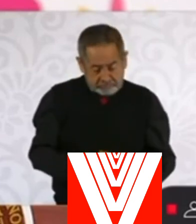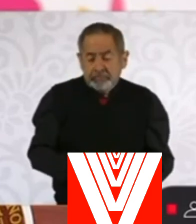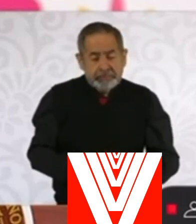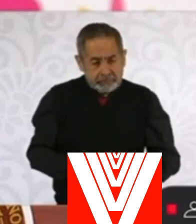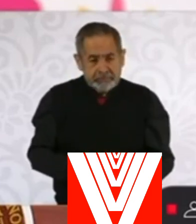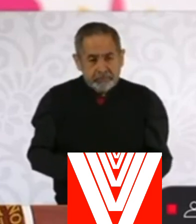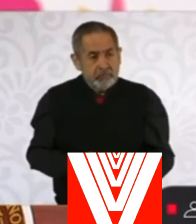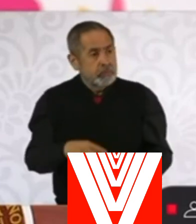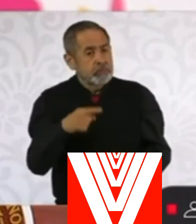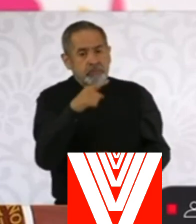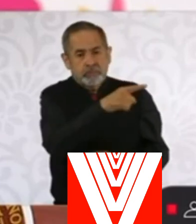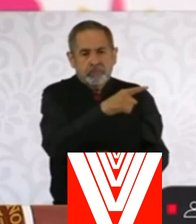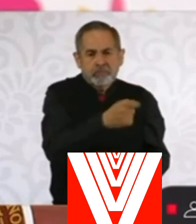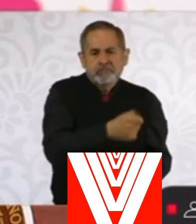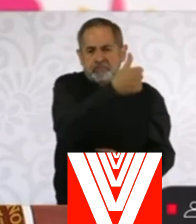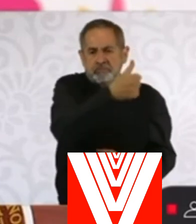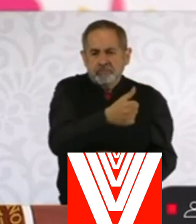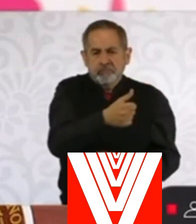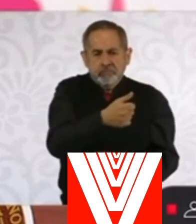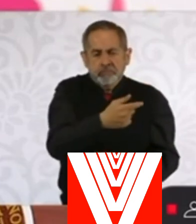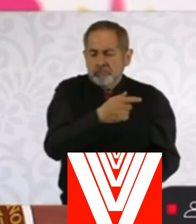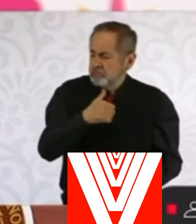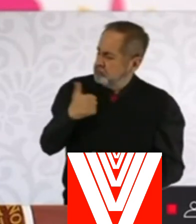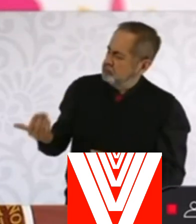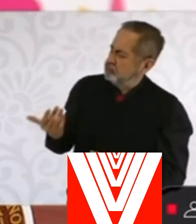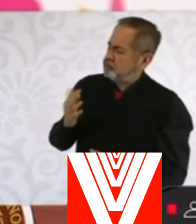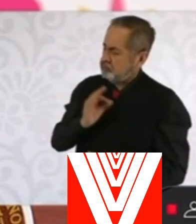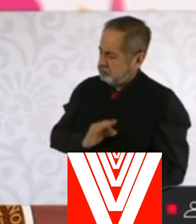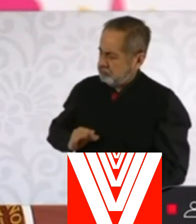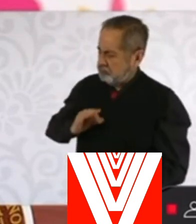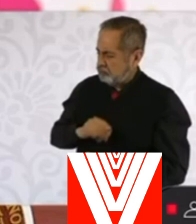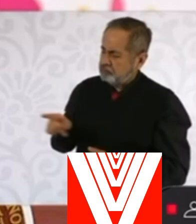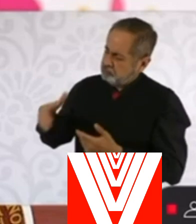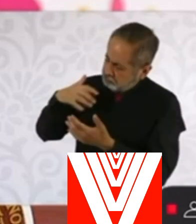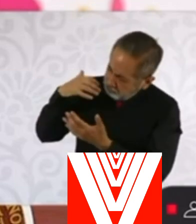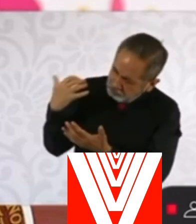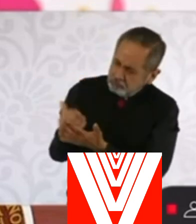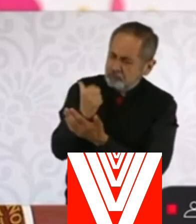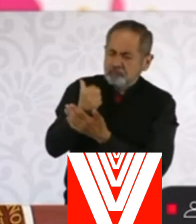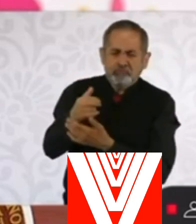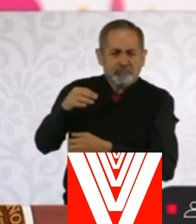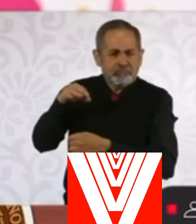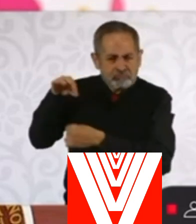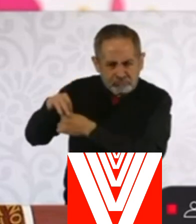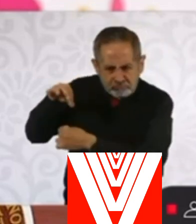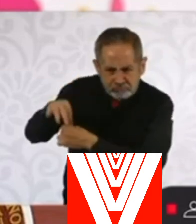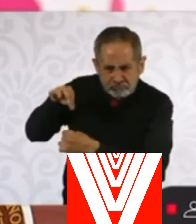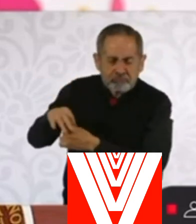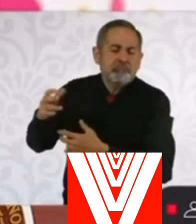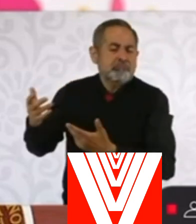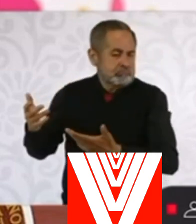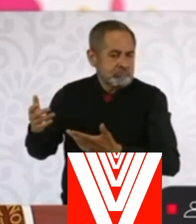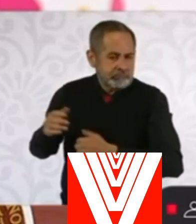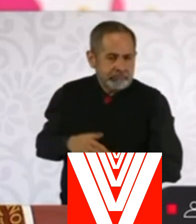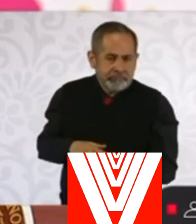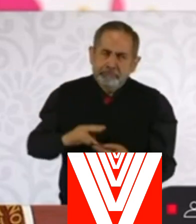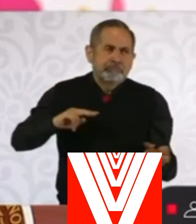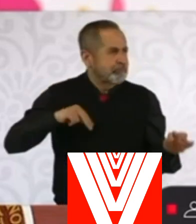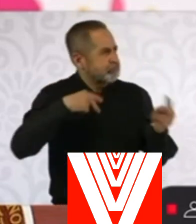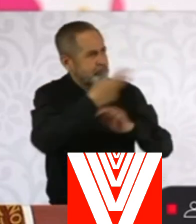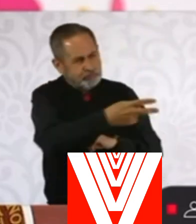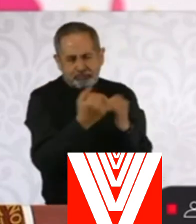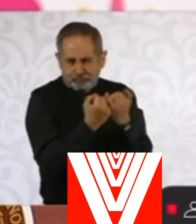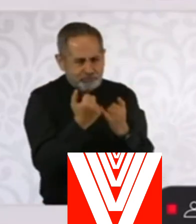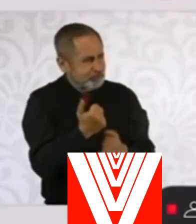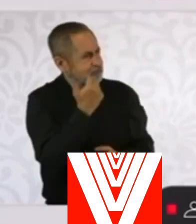Él inició la conversación felicitándome por el triunfo en las elecciones, pues le devolví